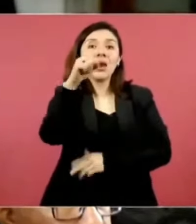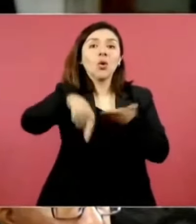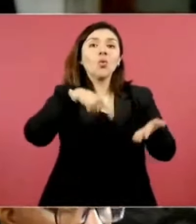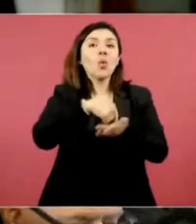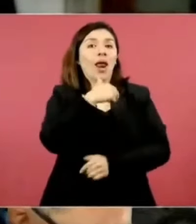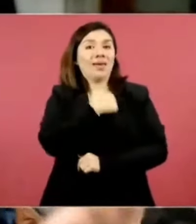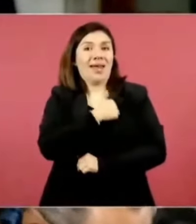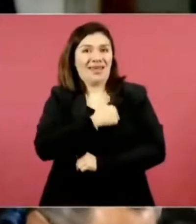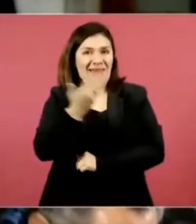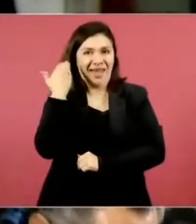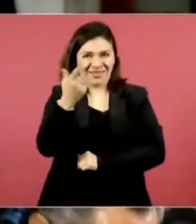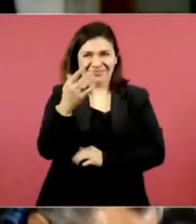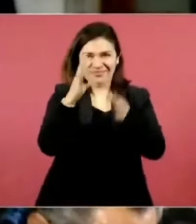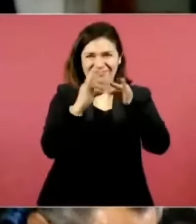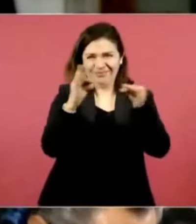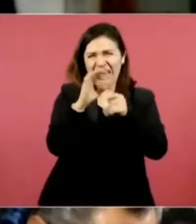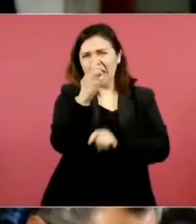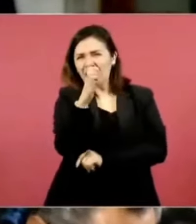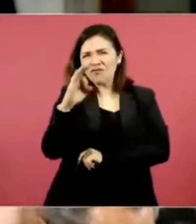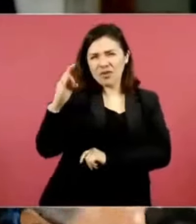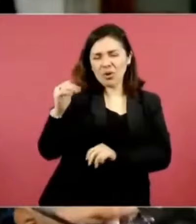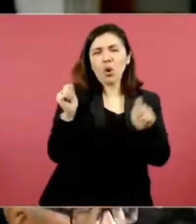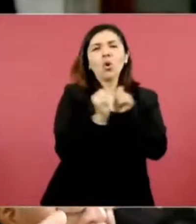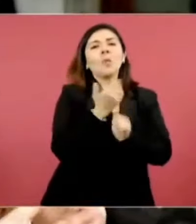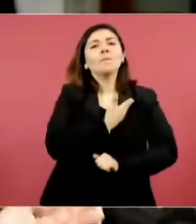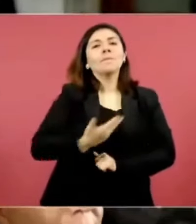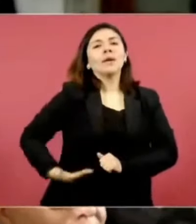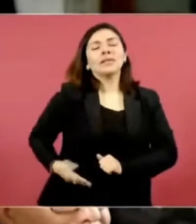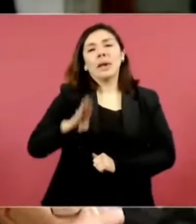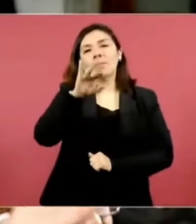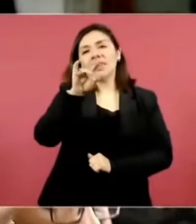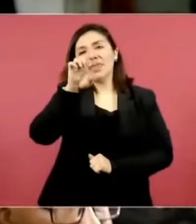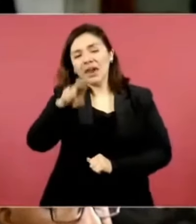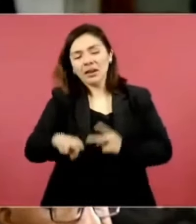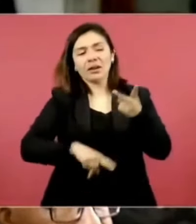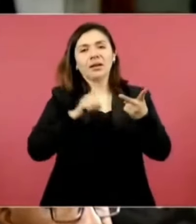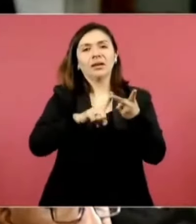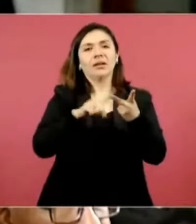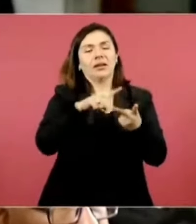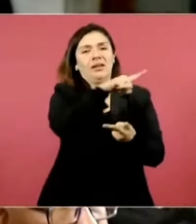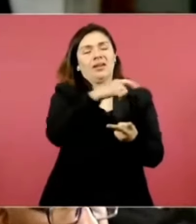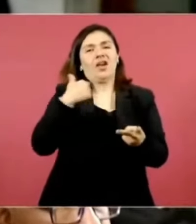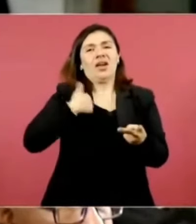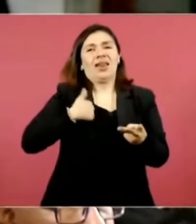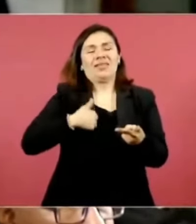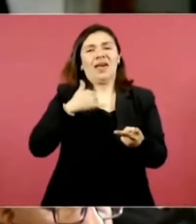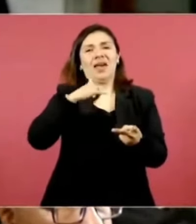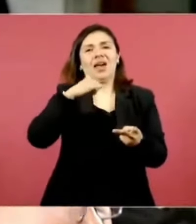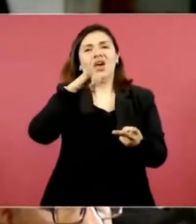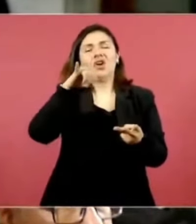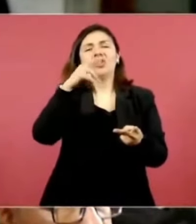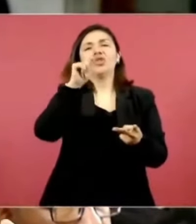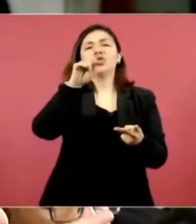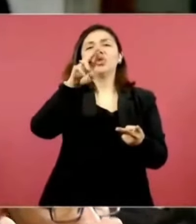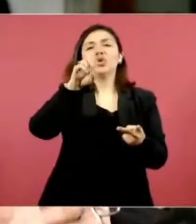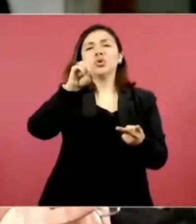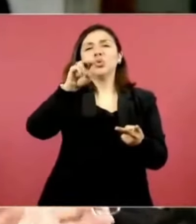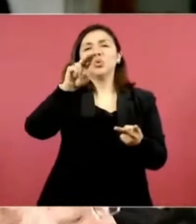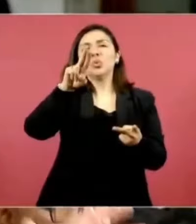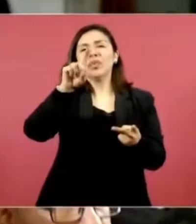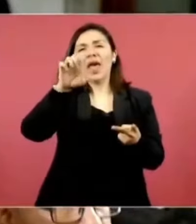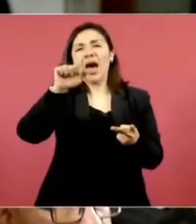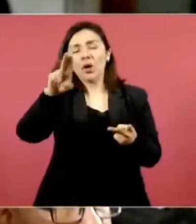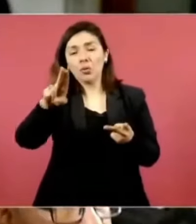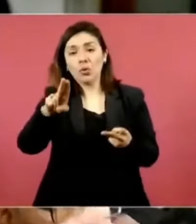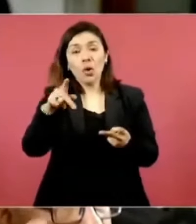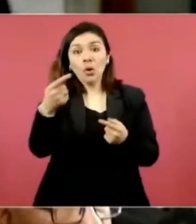usted lo había comentado, febrero, tanto con el Presidente Biden como con el Primer Ministro de Canadá, Joseph Trudeau. Y en caso de que no se haya comentado en